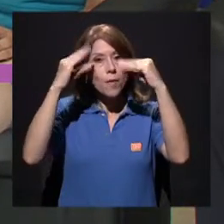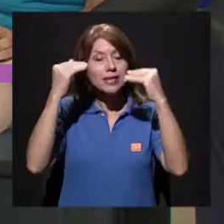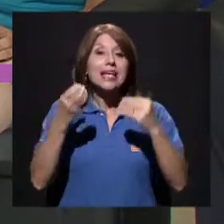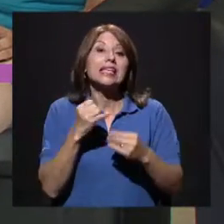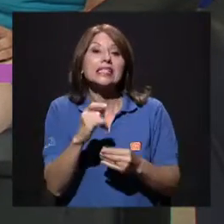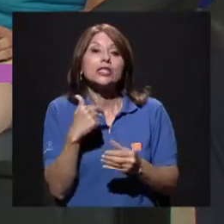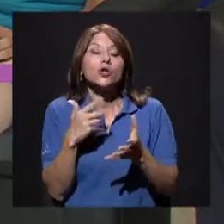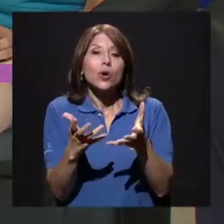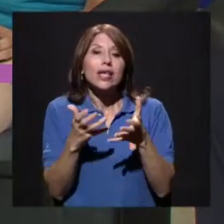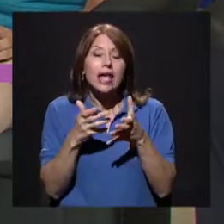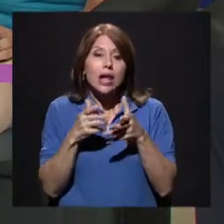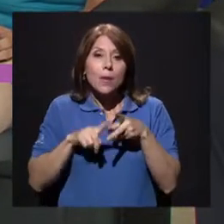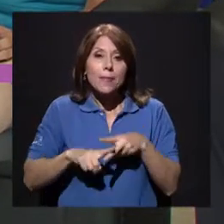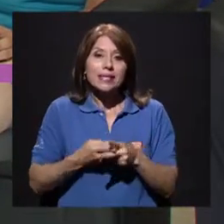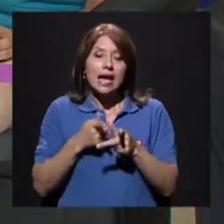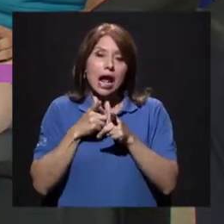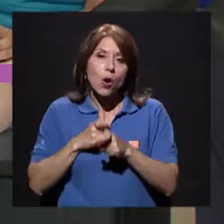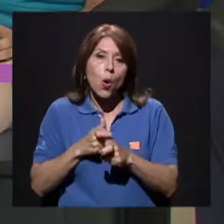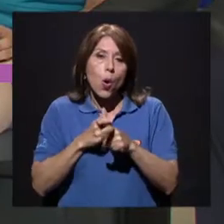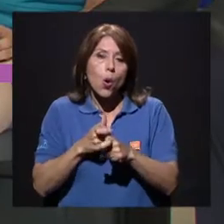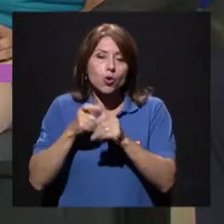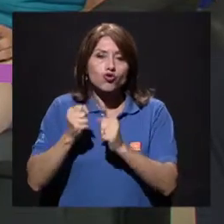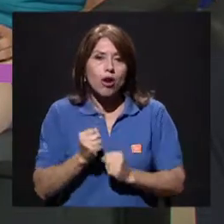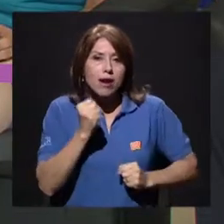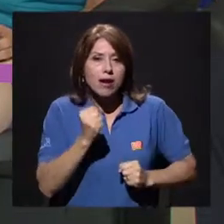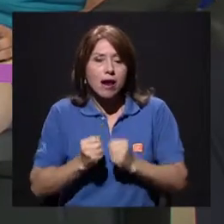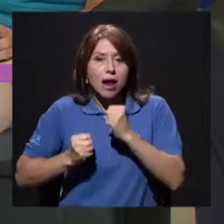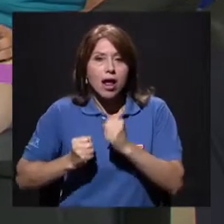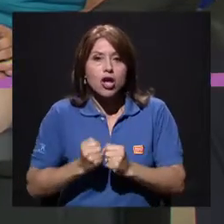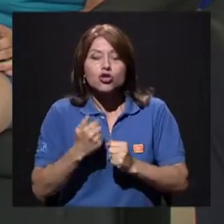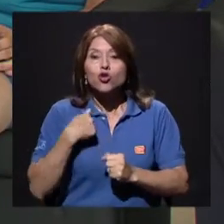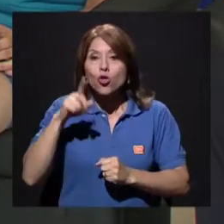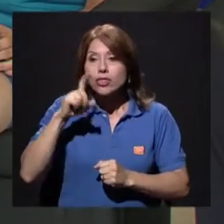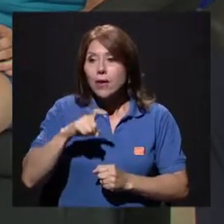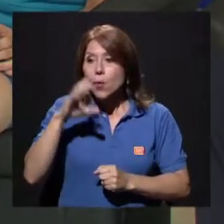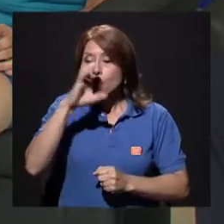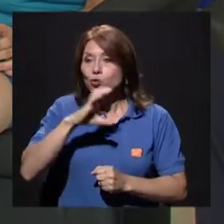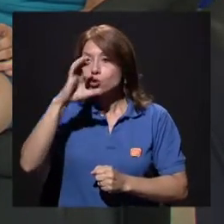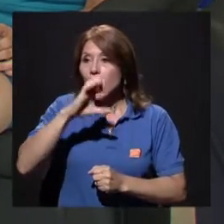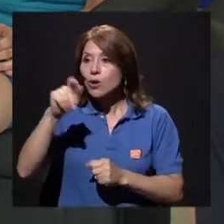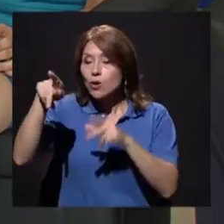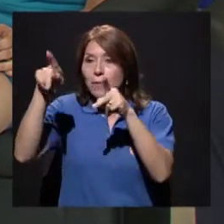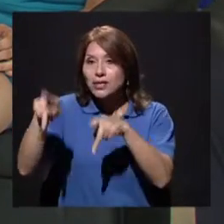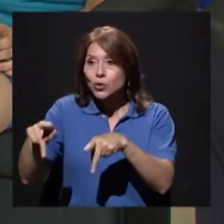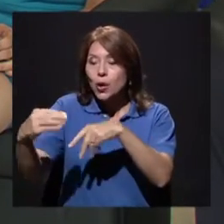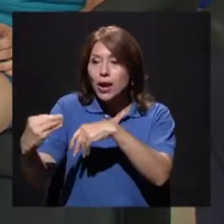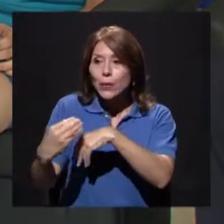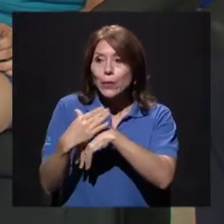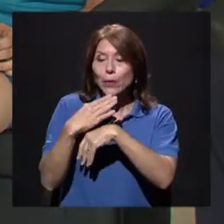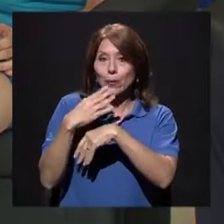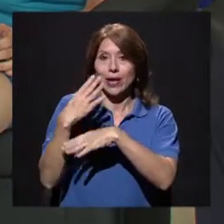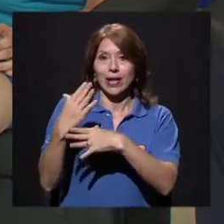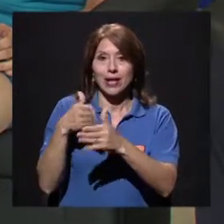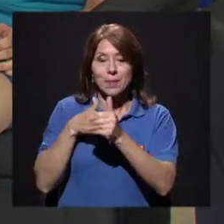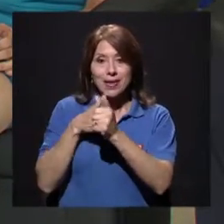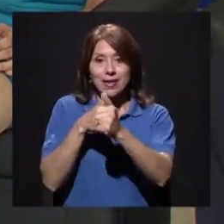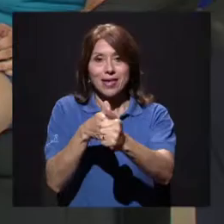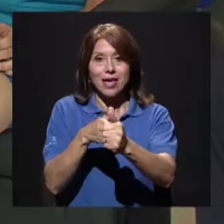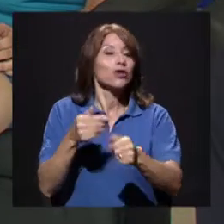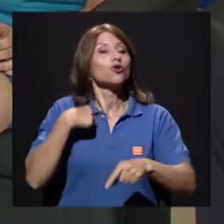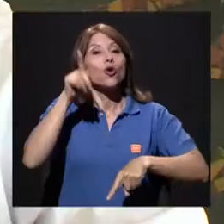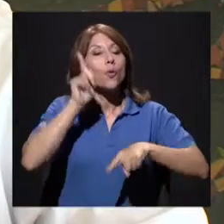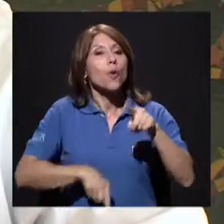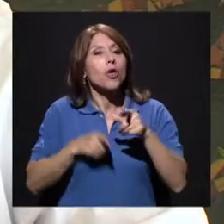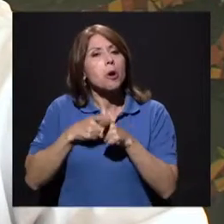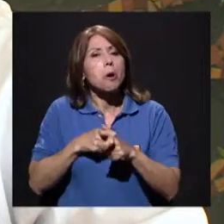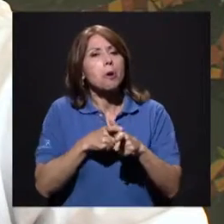correr, pues busco una persona que me pueda orientar. No voy a empezar a correr 20 kilómetros en la primera semana.